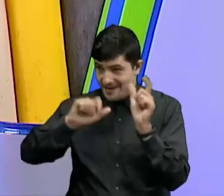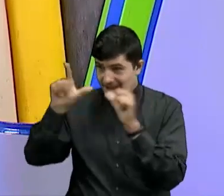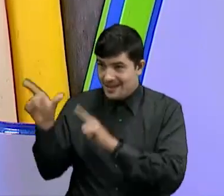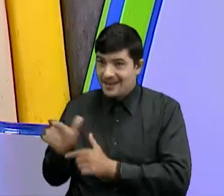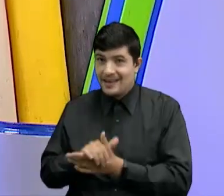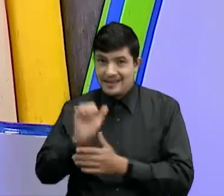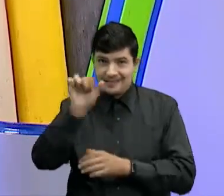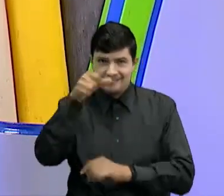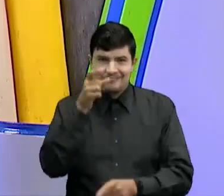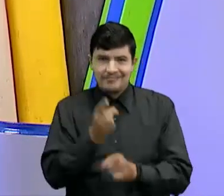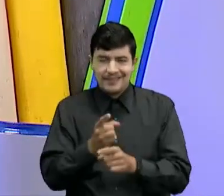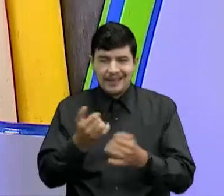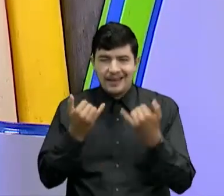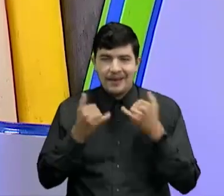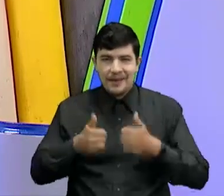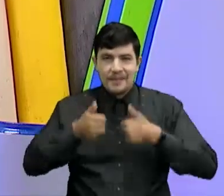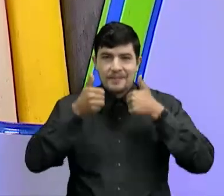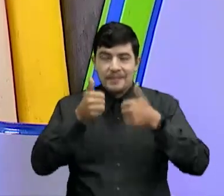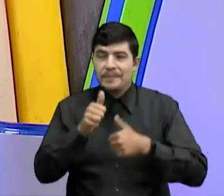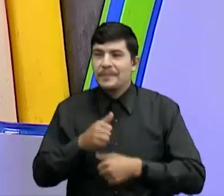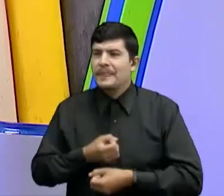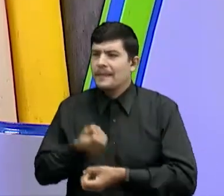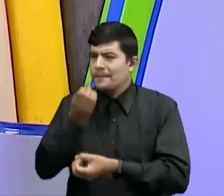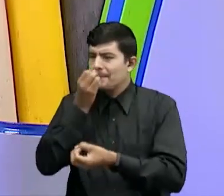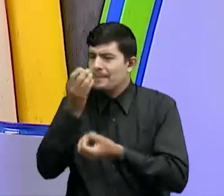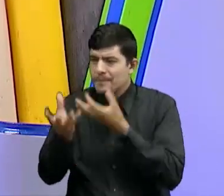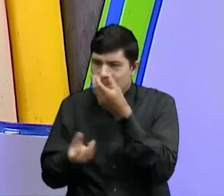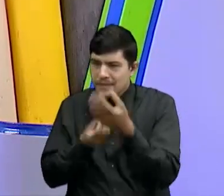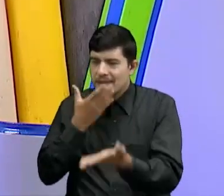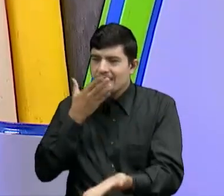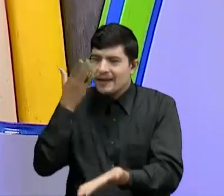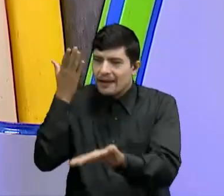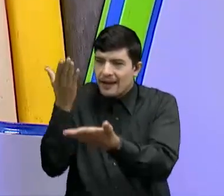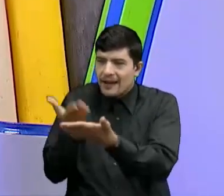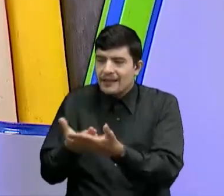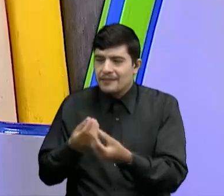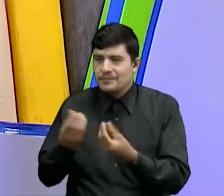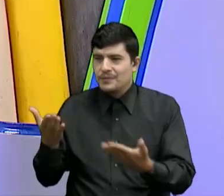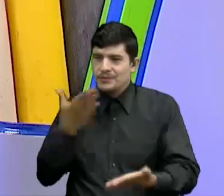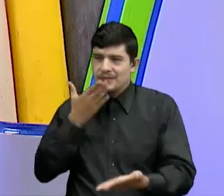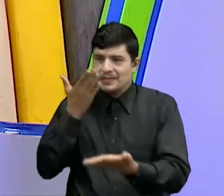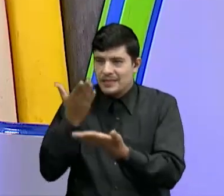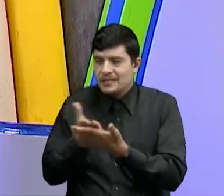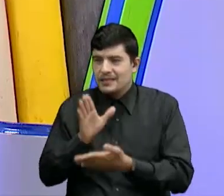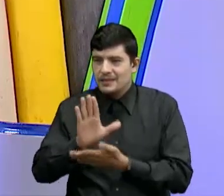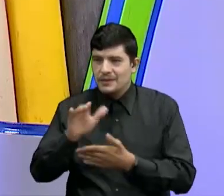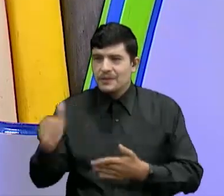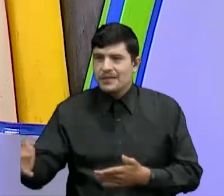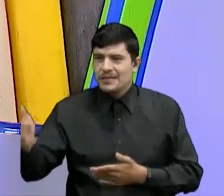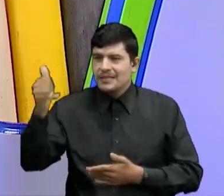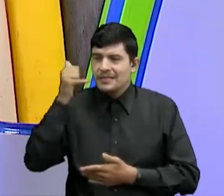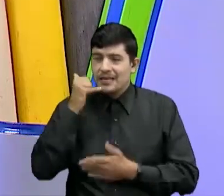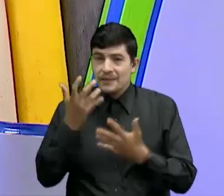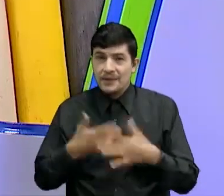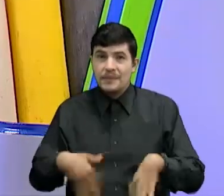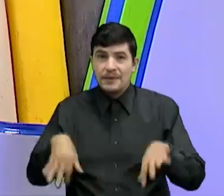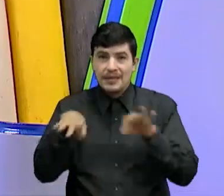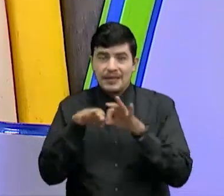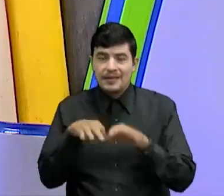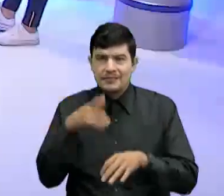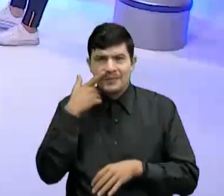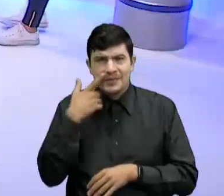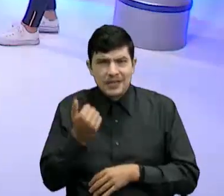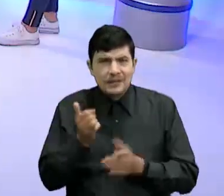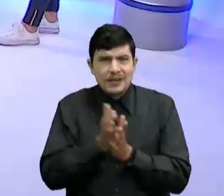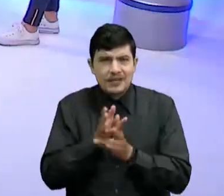Sí señora Muy bien Darwin Te enviamos un beso grandote mi vida Gracias por esa llamada Tan tan importante Me encanta